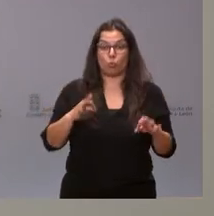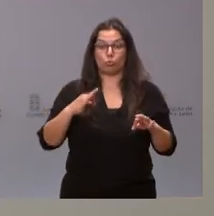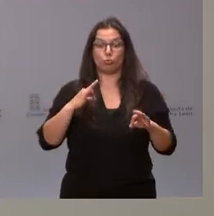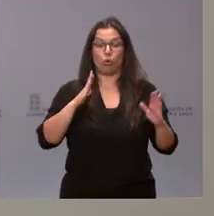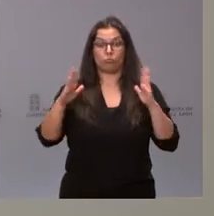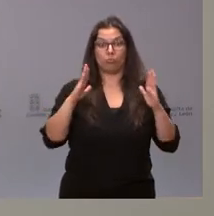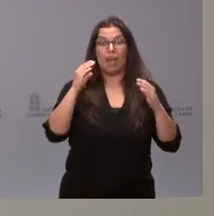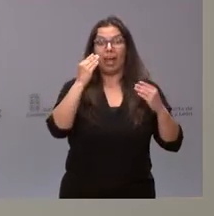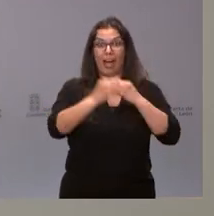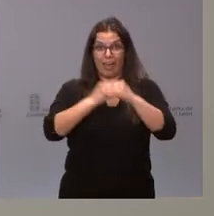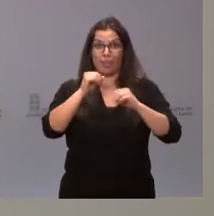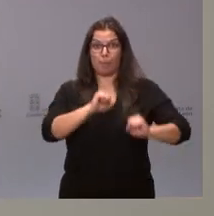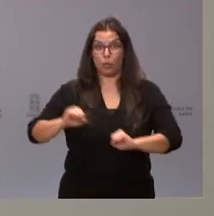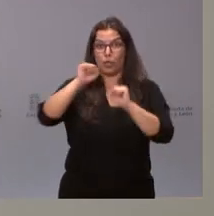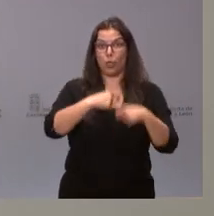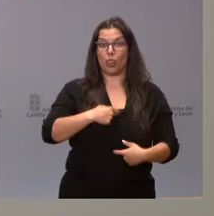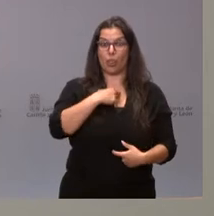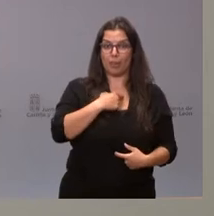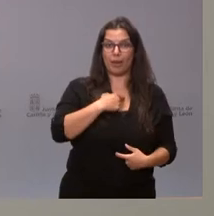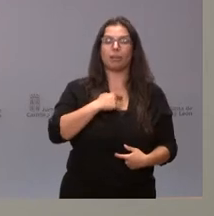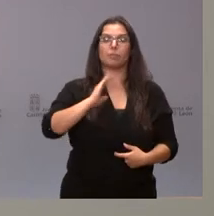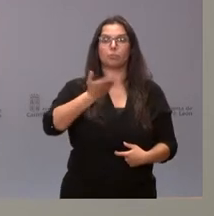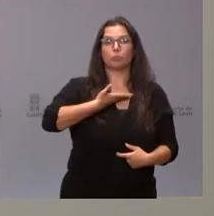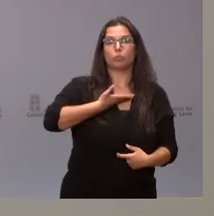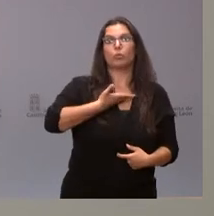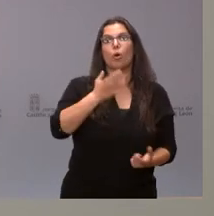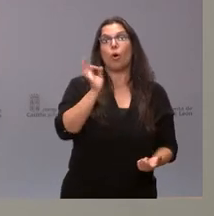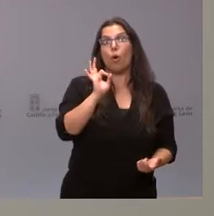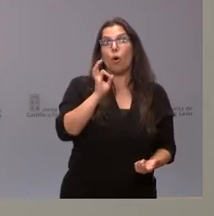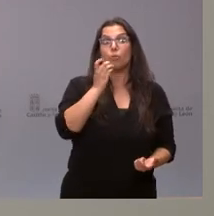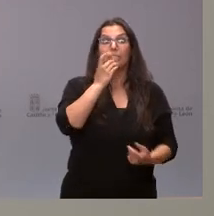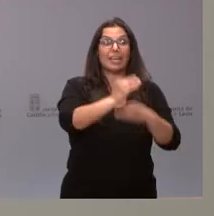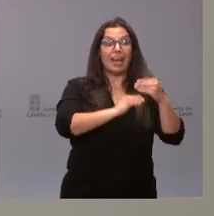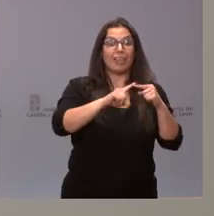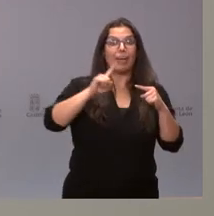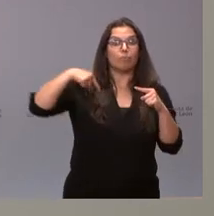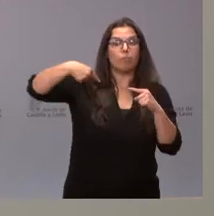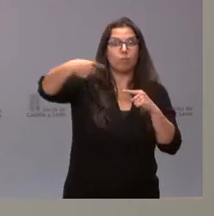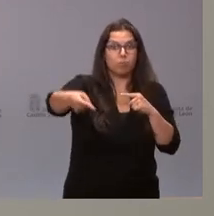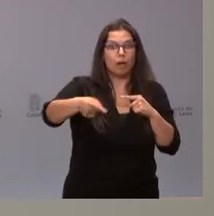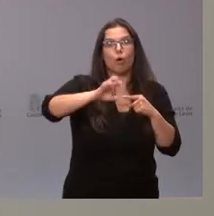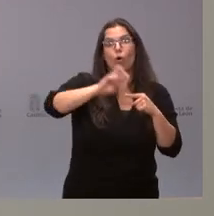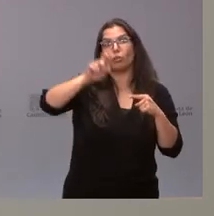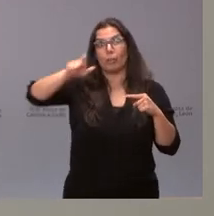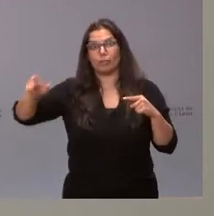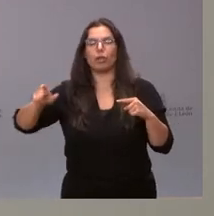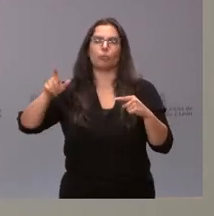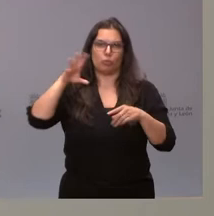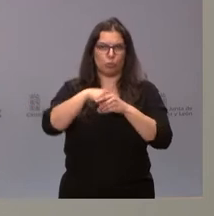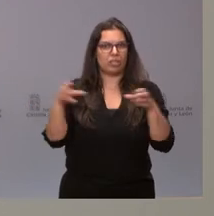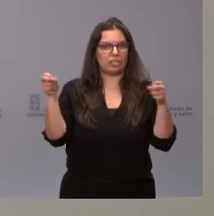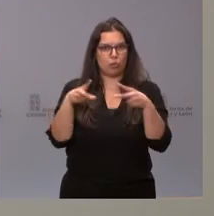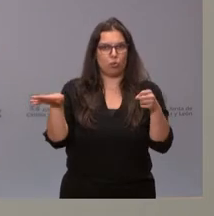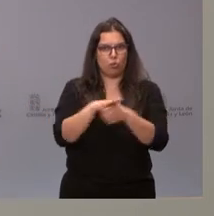de la Protección Civil, sino respecto de las consecuencias que sus actos y sus acciones pudieran tener para terceros y, finalmente, refuerza